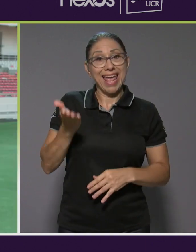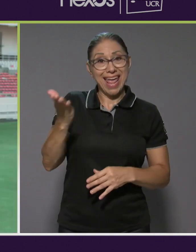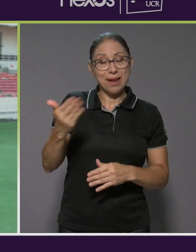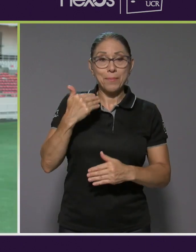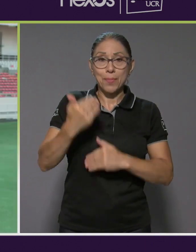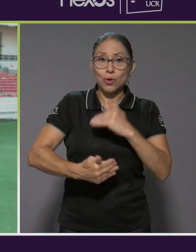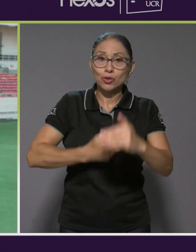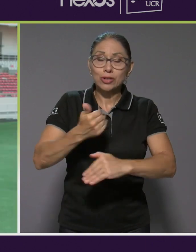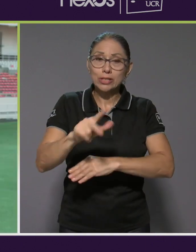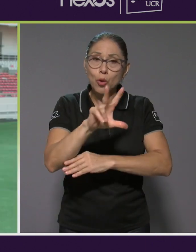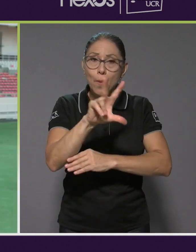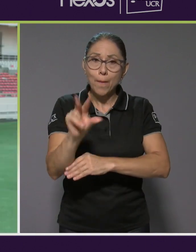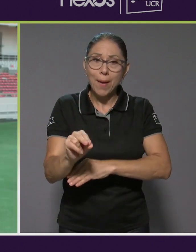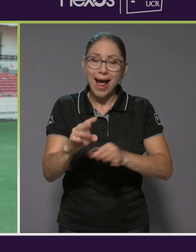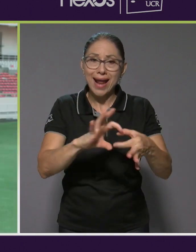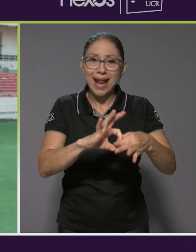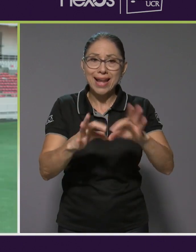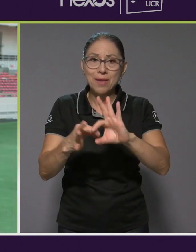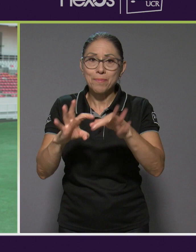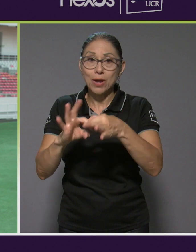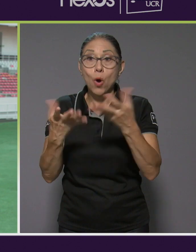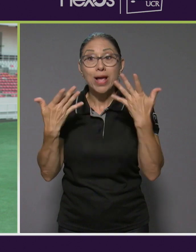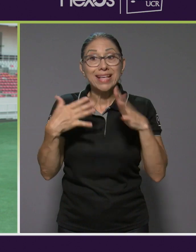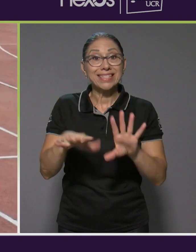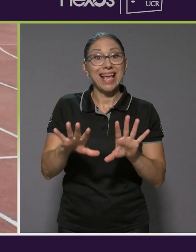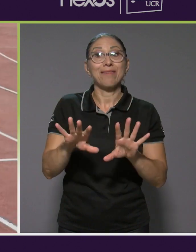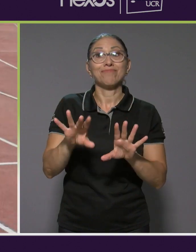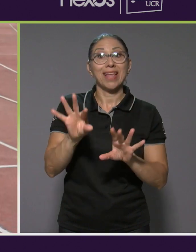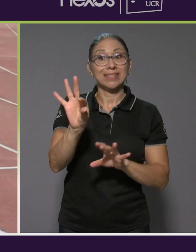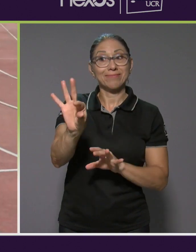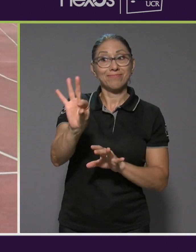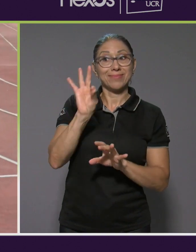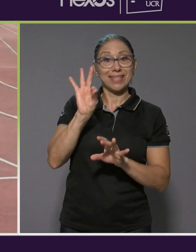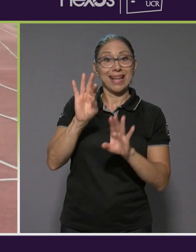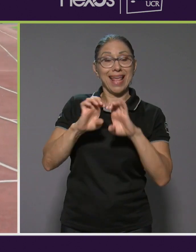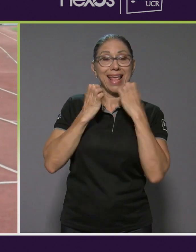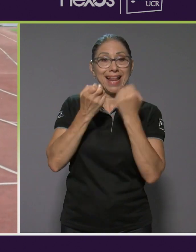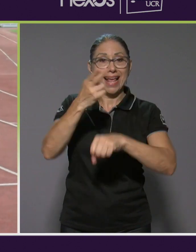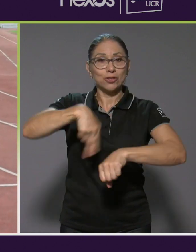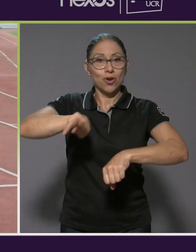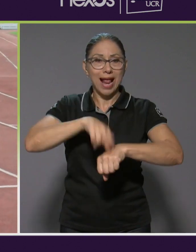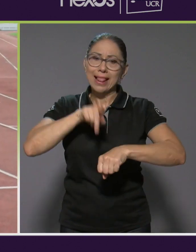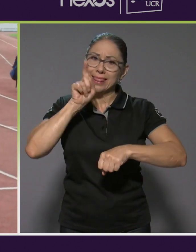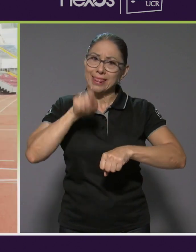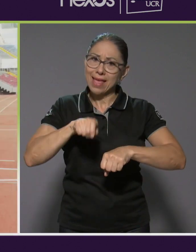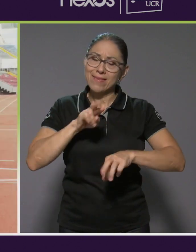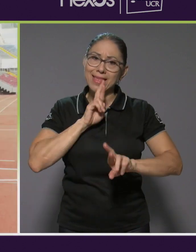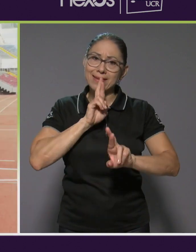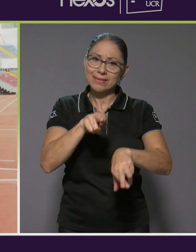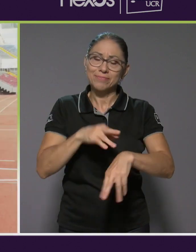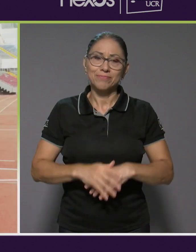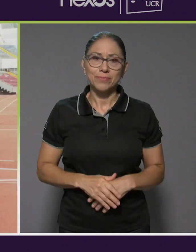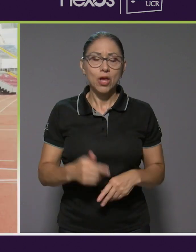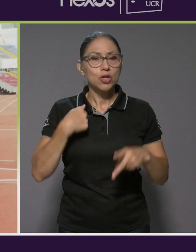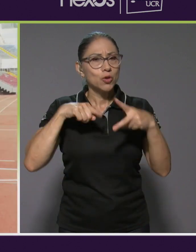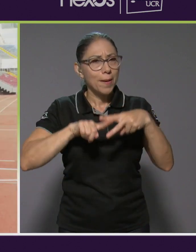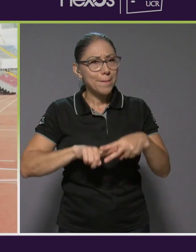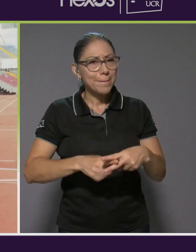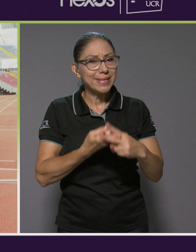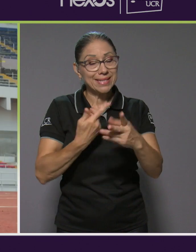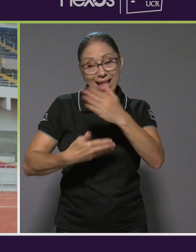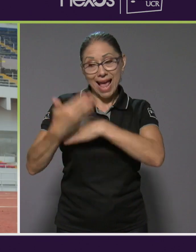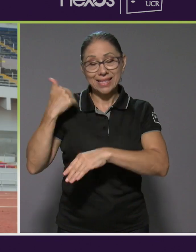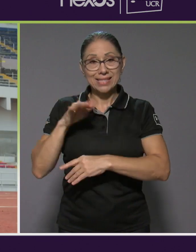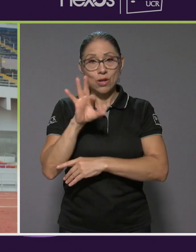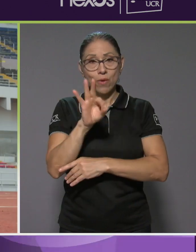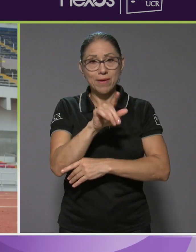proceso paralímpico y como seleccionado nacional, entonces tiene que dar un rendimiento. Yo empecé a practicar hace nueve meses.